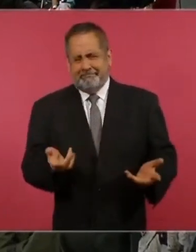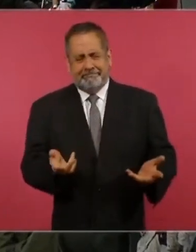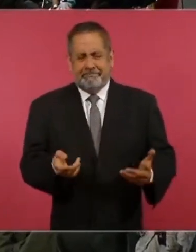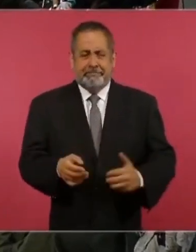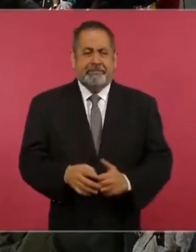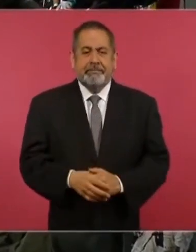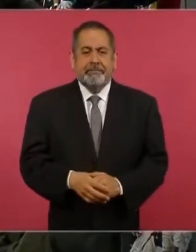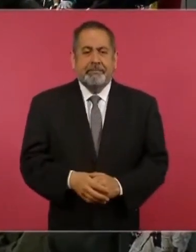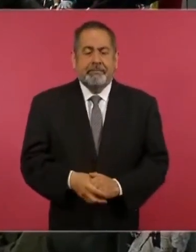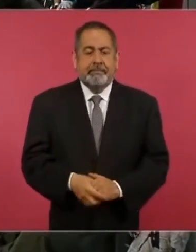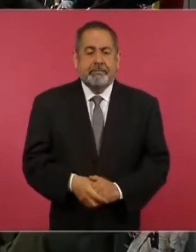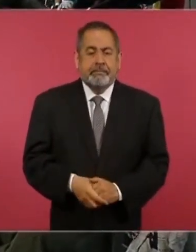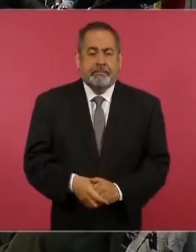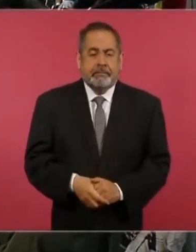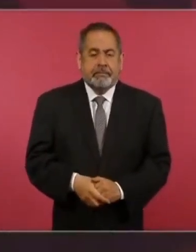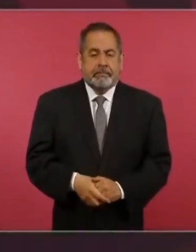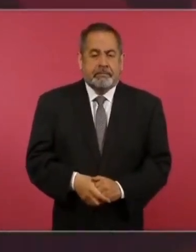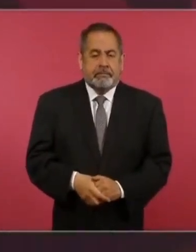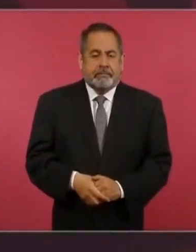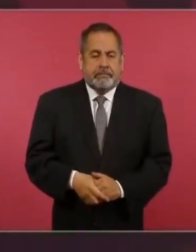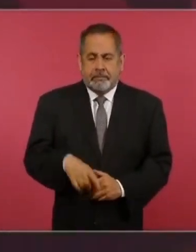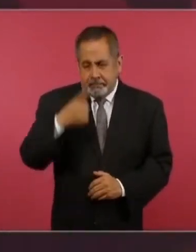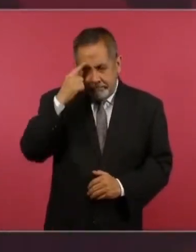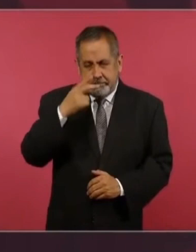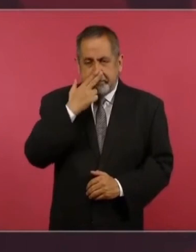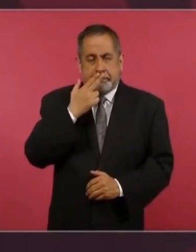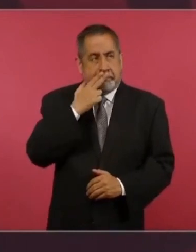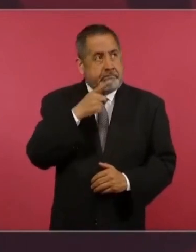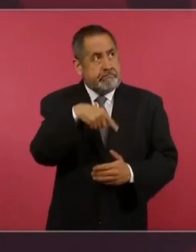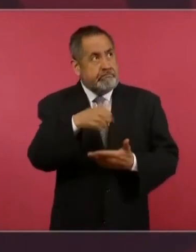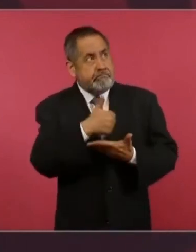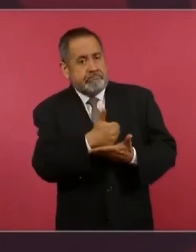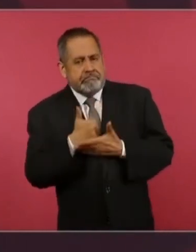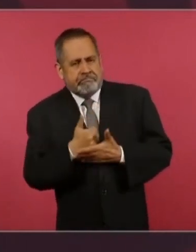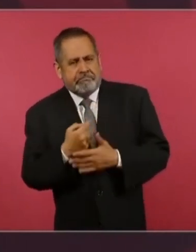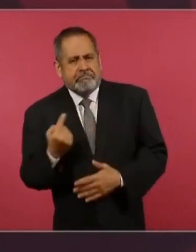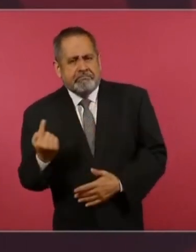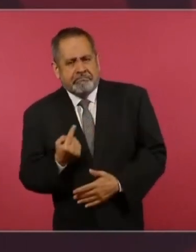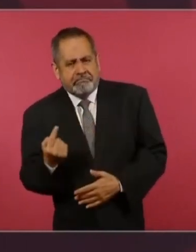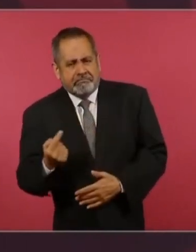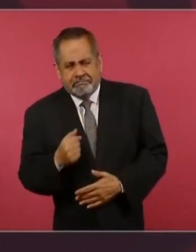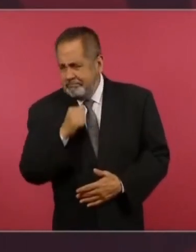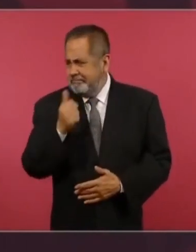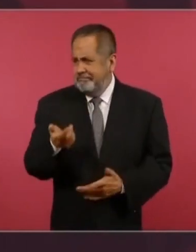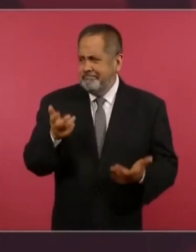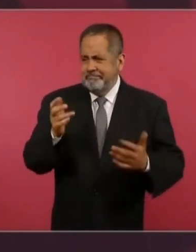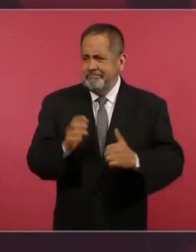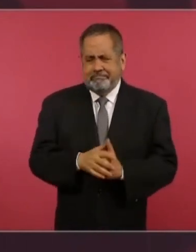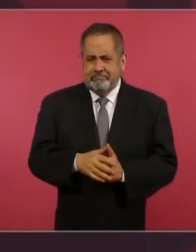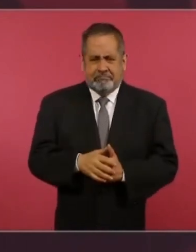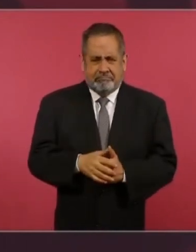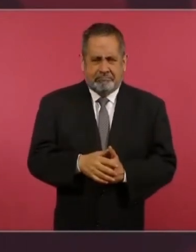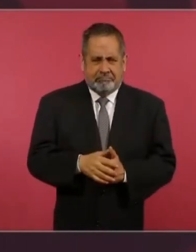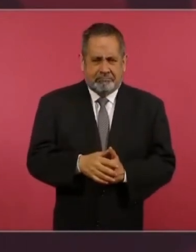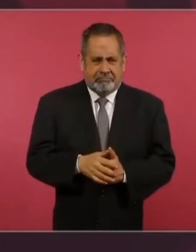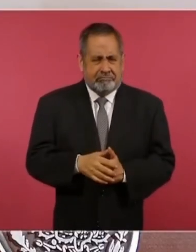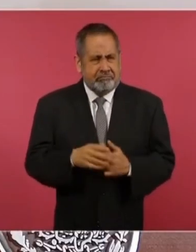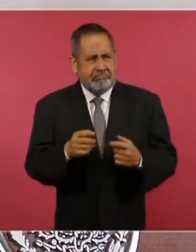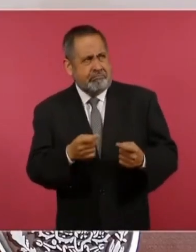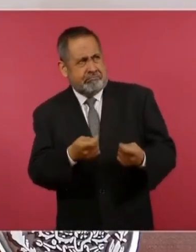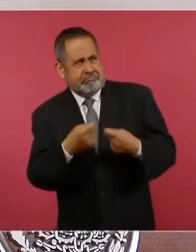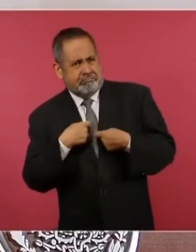Pero a nosotros en qué nos han ayudado, no nos han dado y además